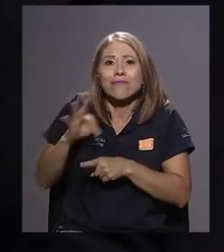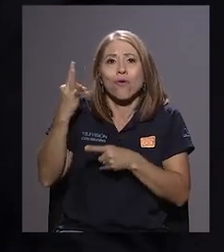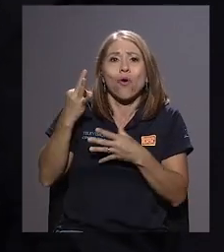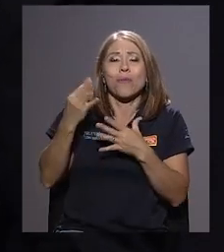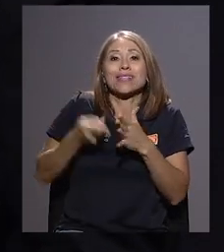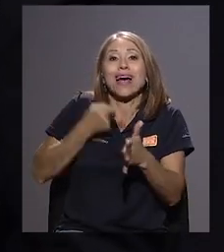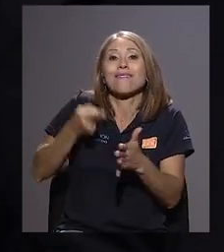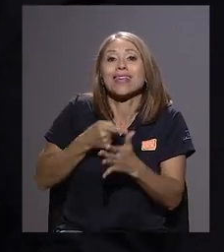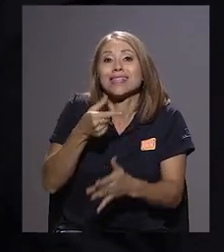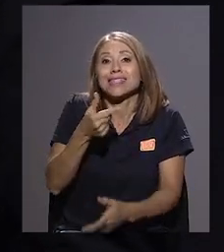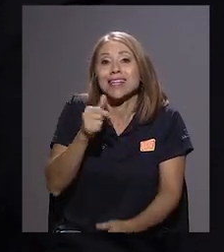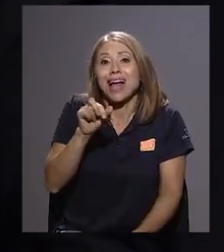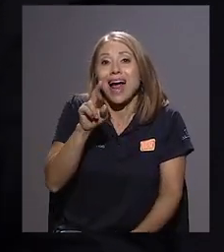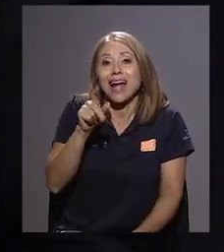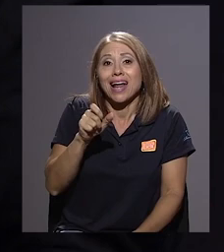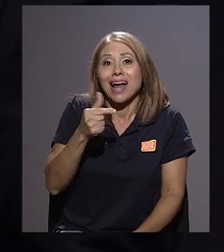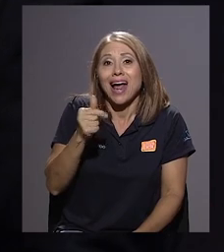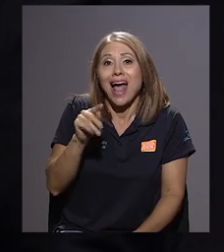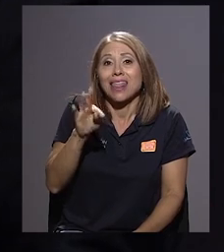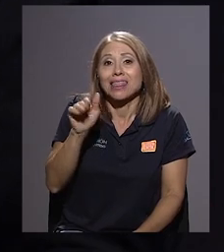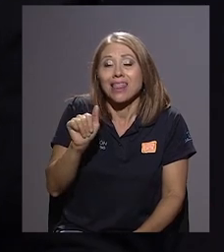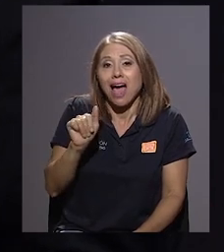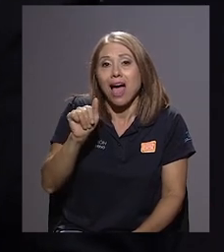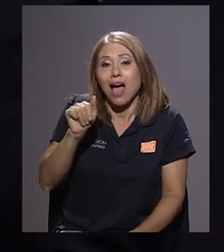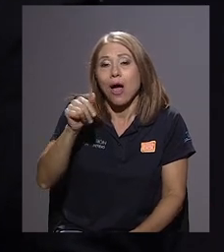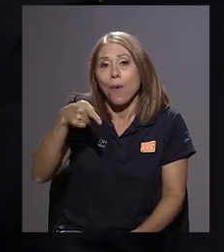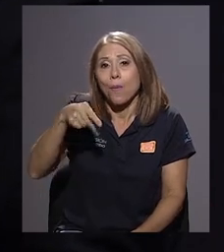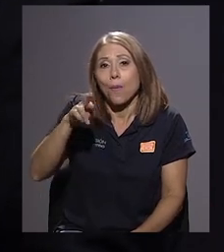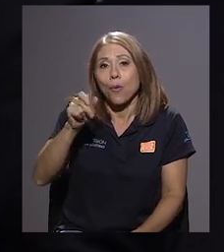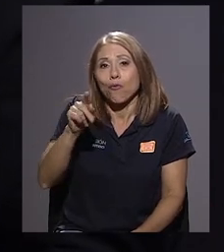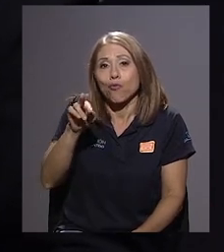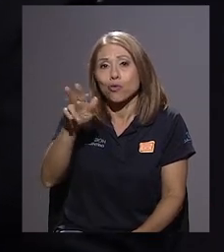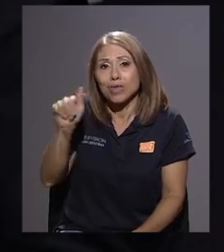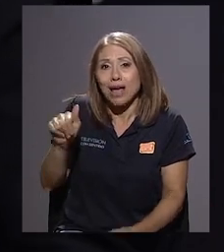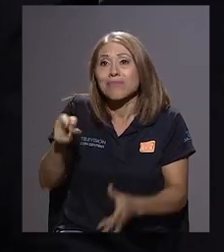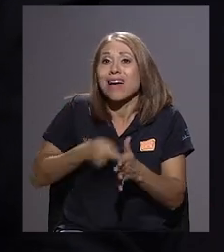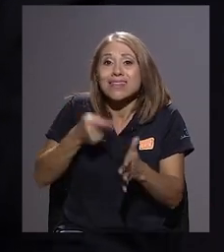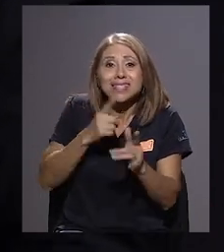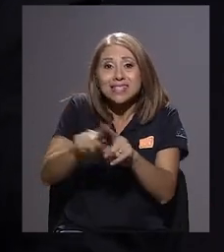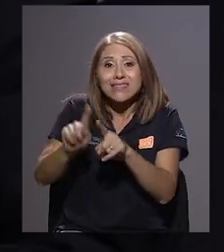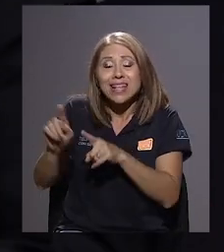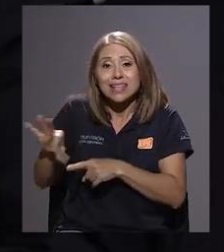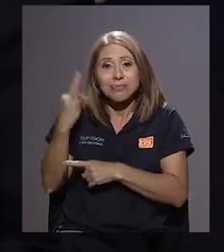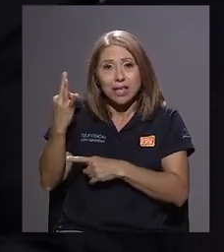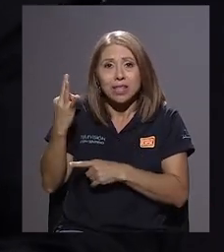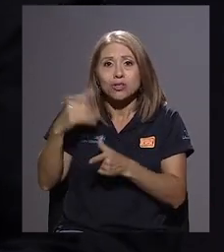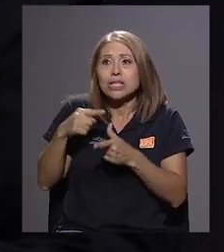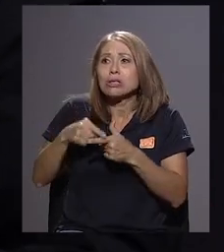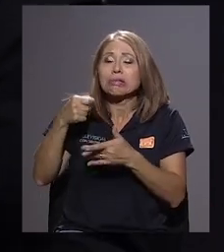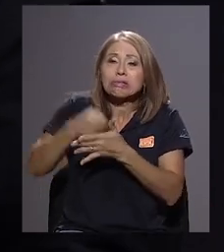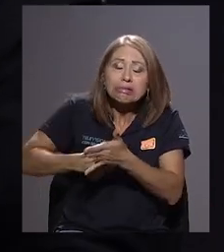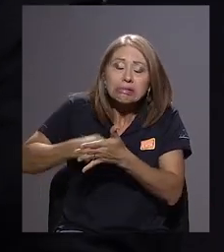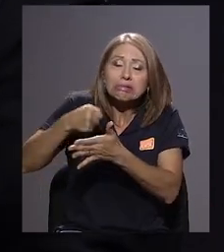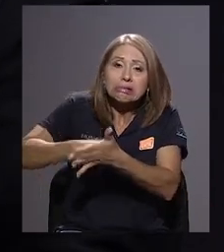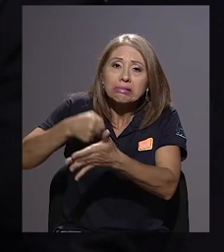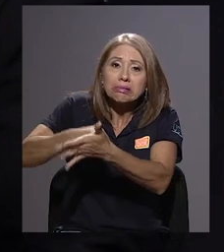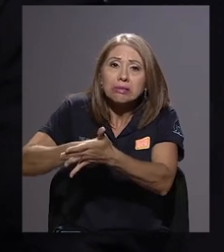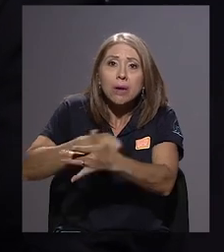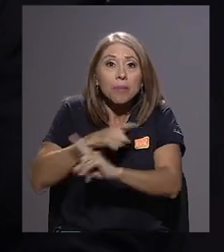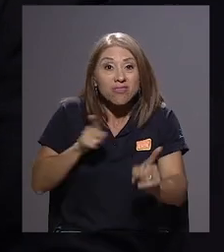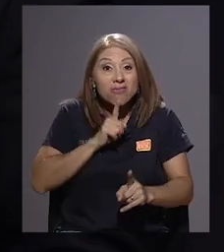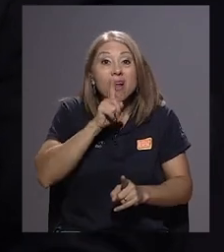medios, digamos, legales, ¿verdad?, desde el secreto de las fuentes, que por dicho es un derecho fundamental, y en eso la Sala, realmente la Sala